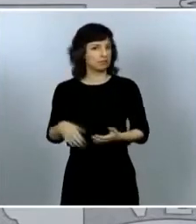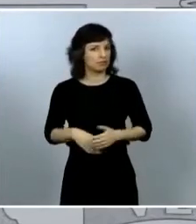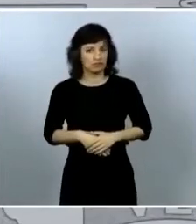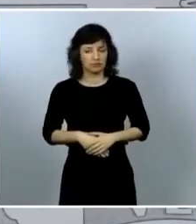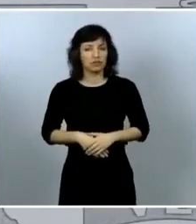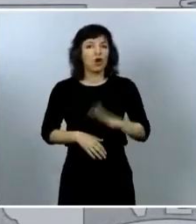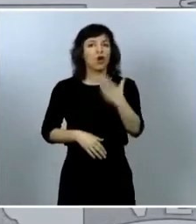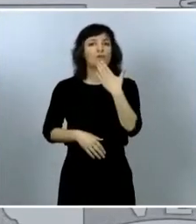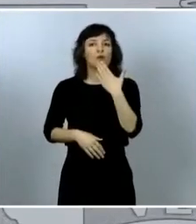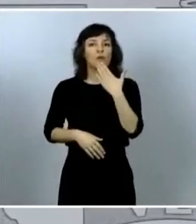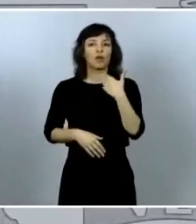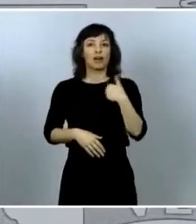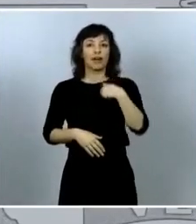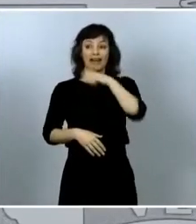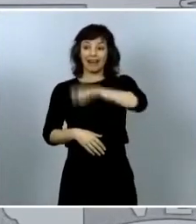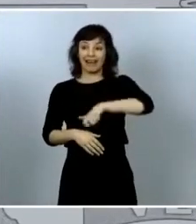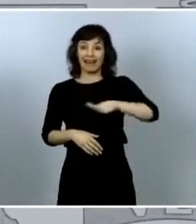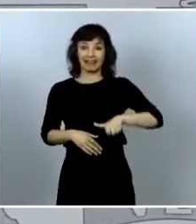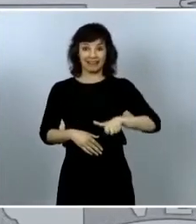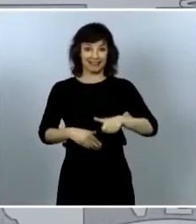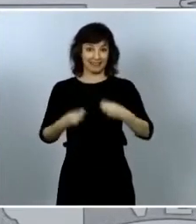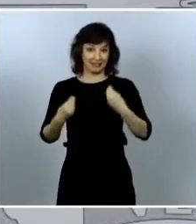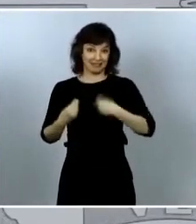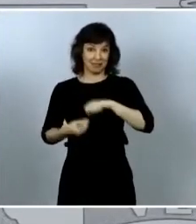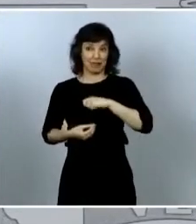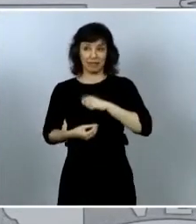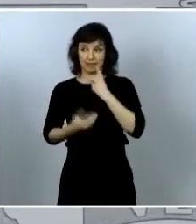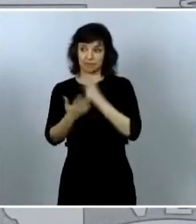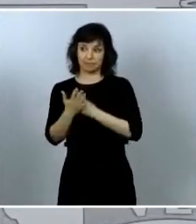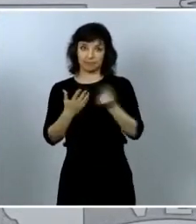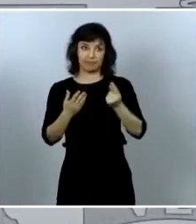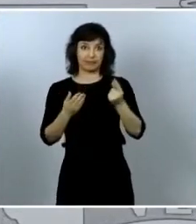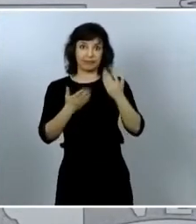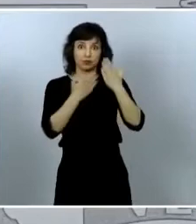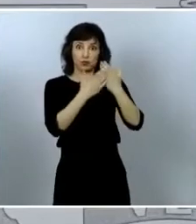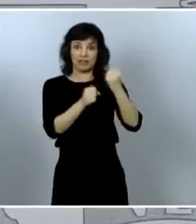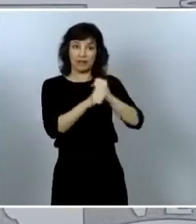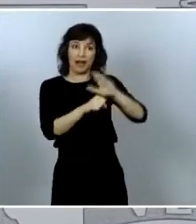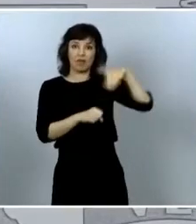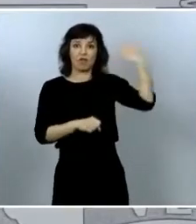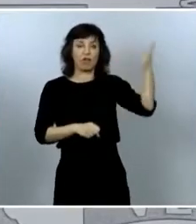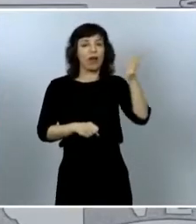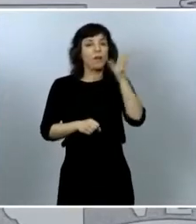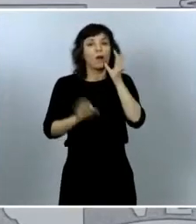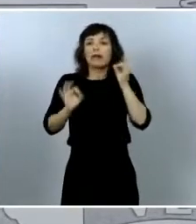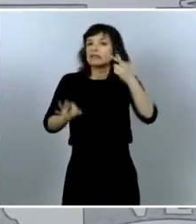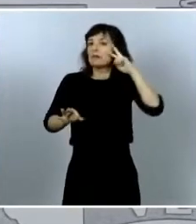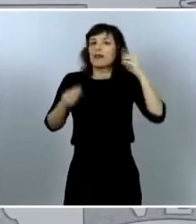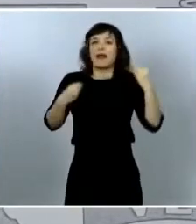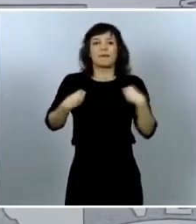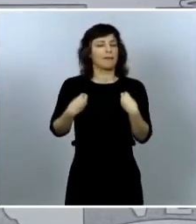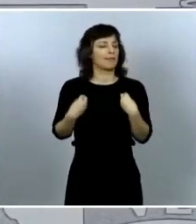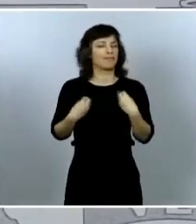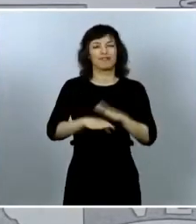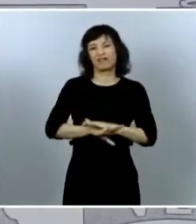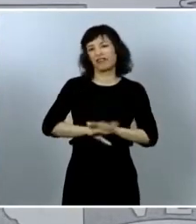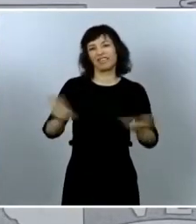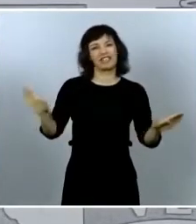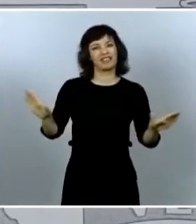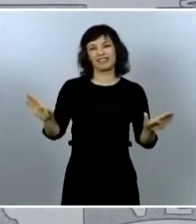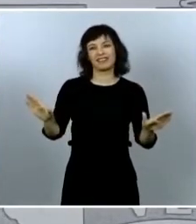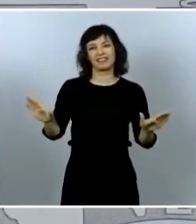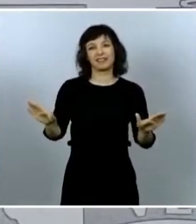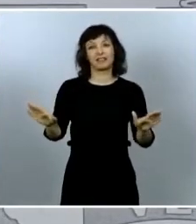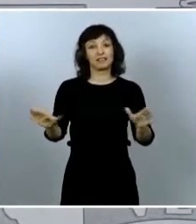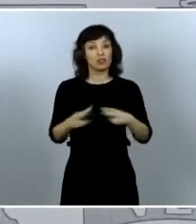formativa o vital la sociedad exigirá un país en el que la ciencia y la investigación sean lo que deben ser